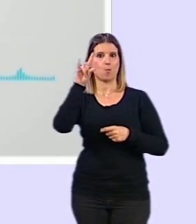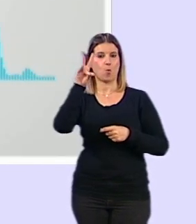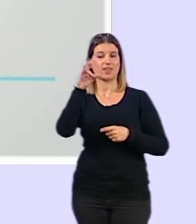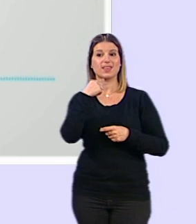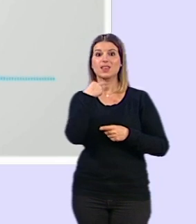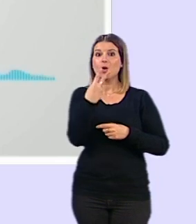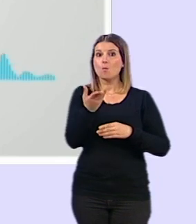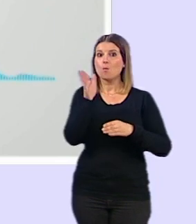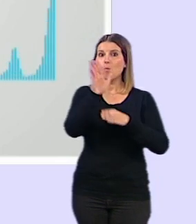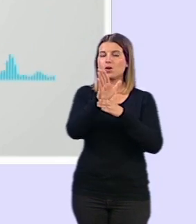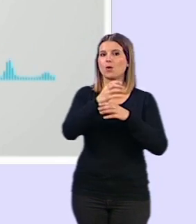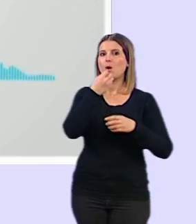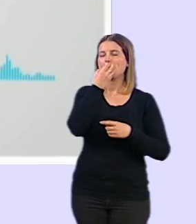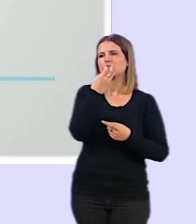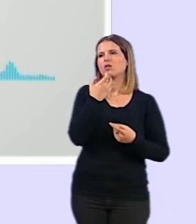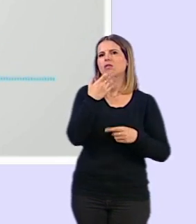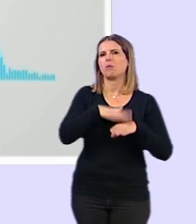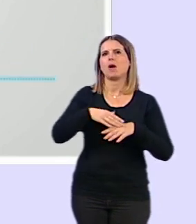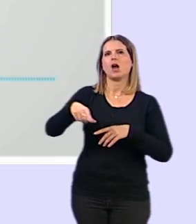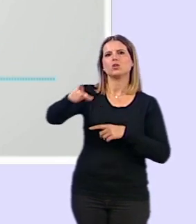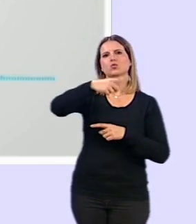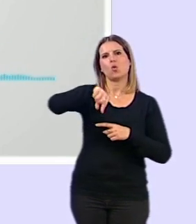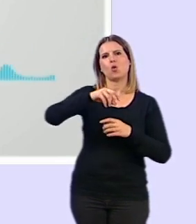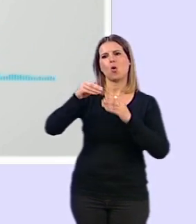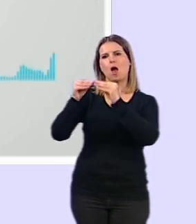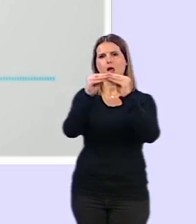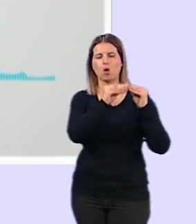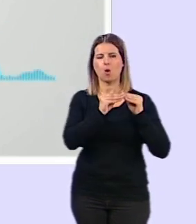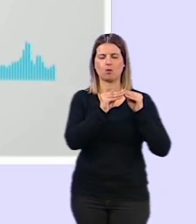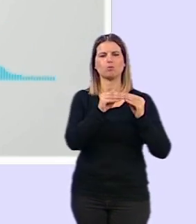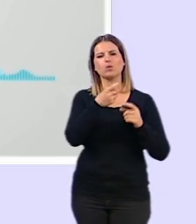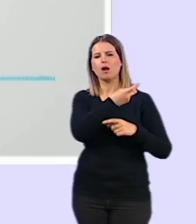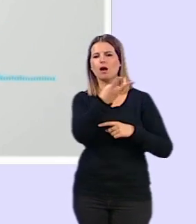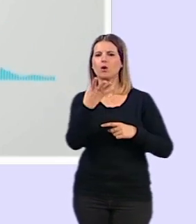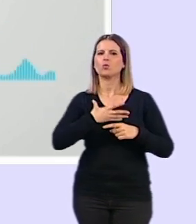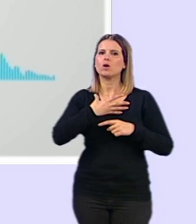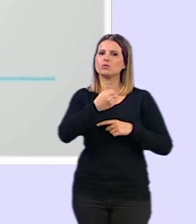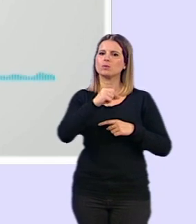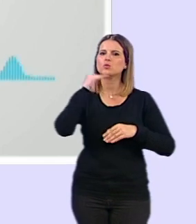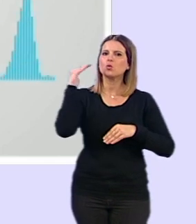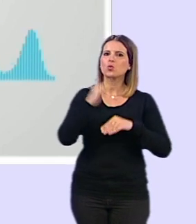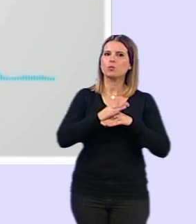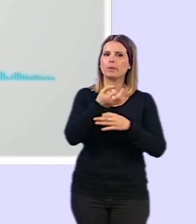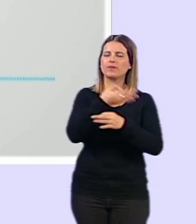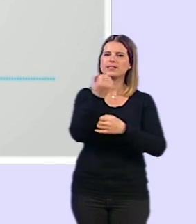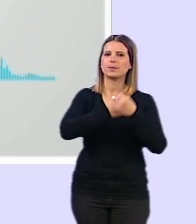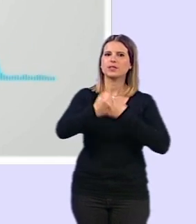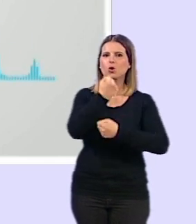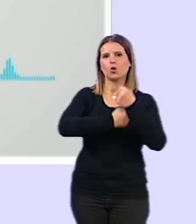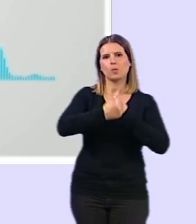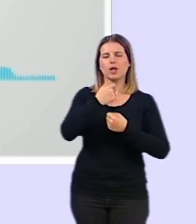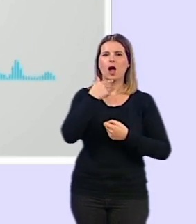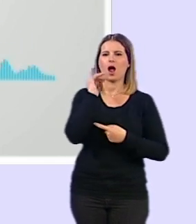que esto no podía ser café para todos y que había ayuntamientos que habían hecho sus deberes económicos y que por tanto, pues tenían,